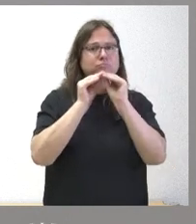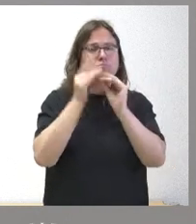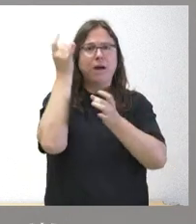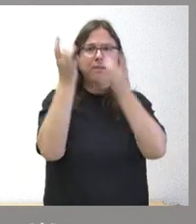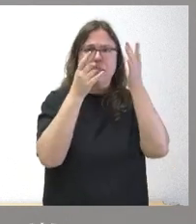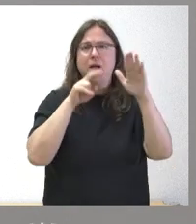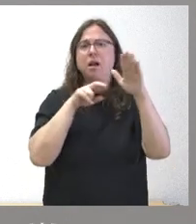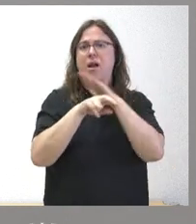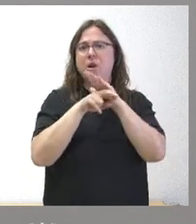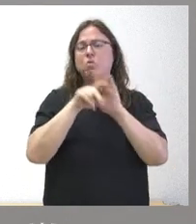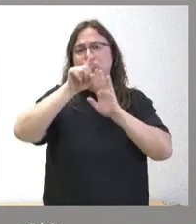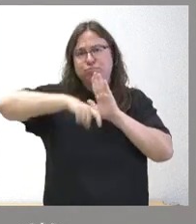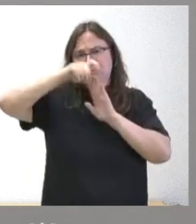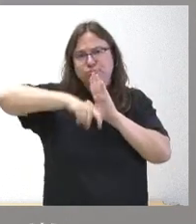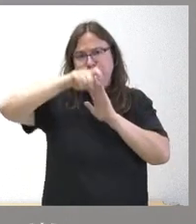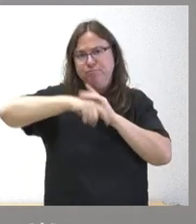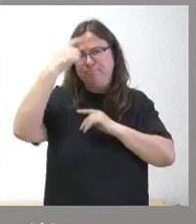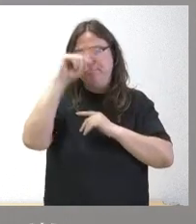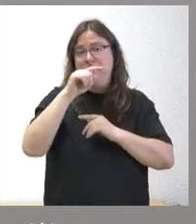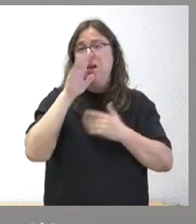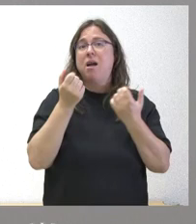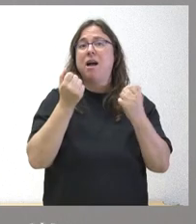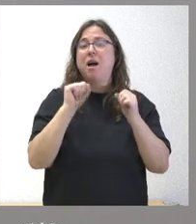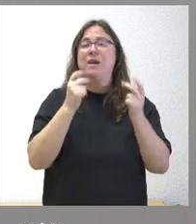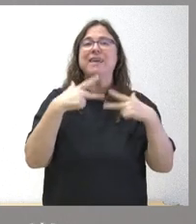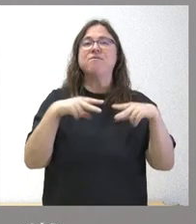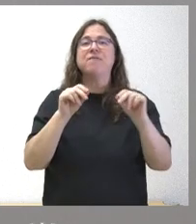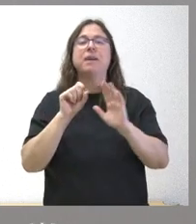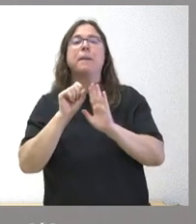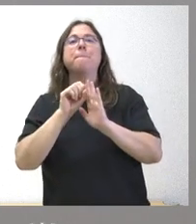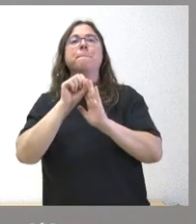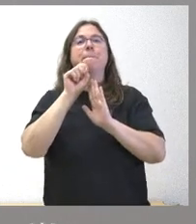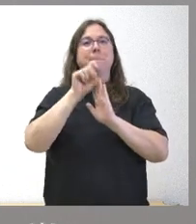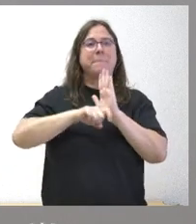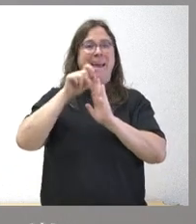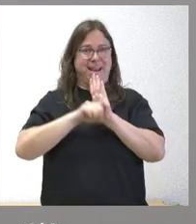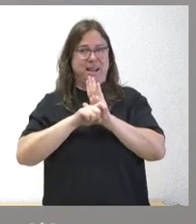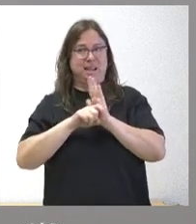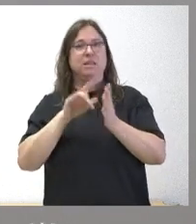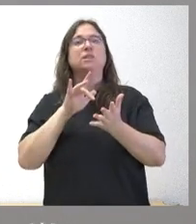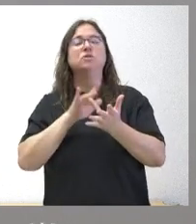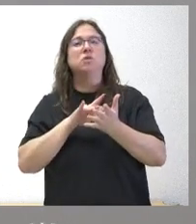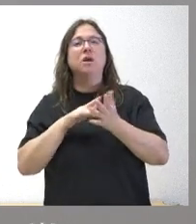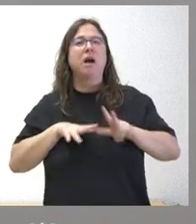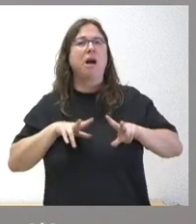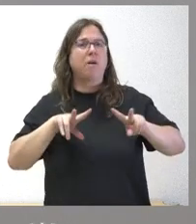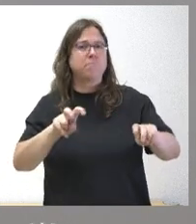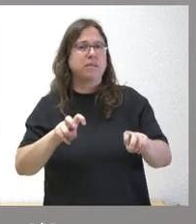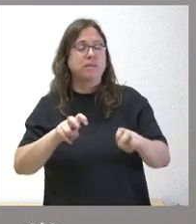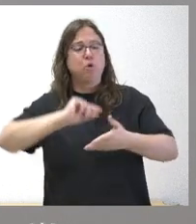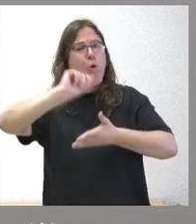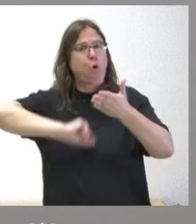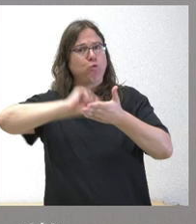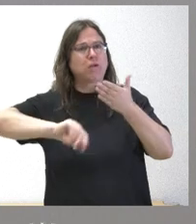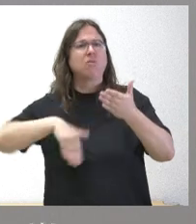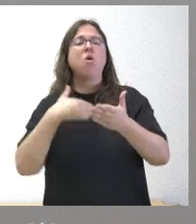recursos minerales. Saben ustedes que, a pesar del fin de la minería energética, que llegó a ampliar al principio de la comunidad autónoma a más de 14